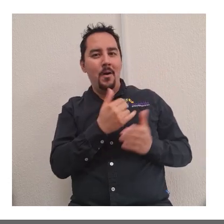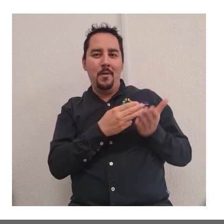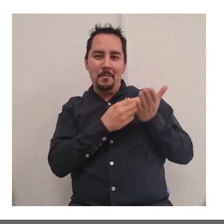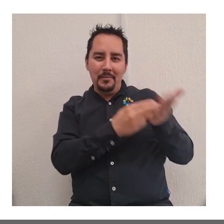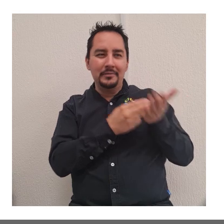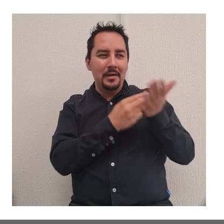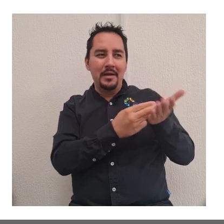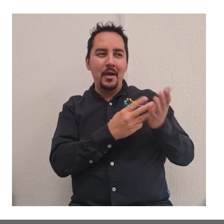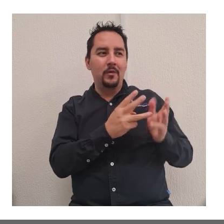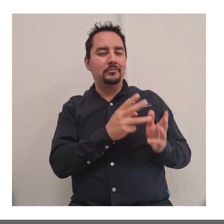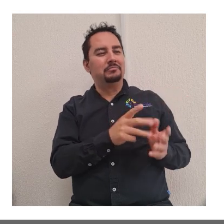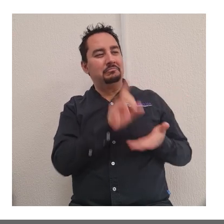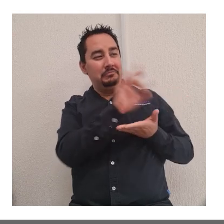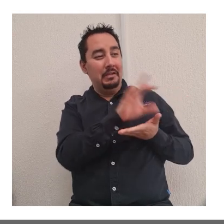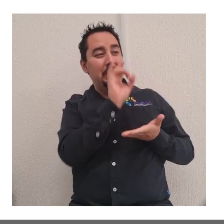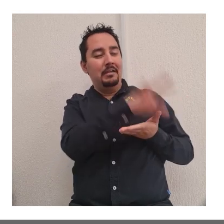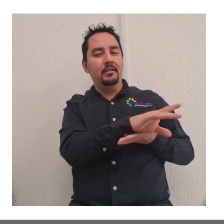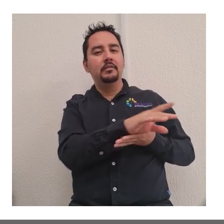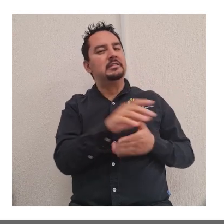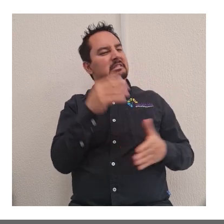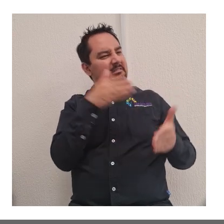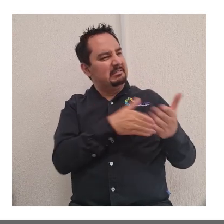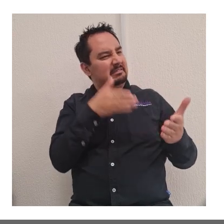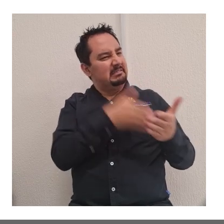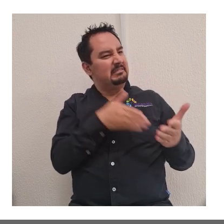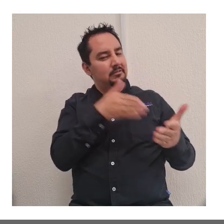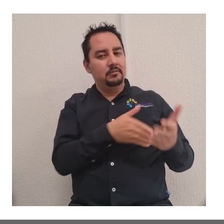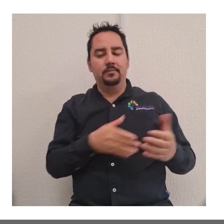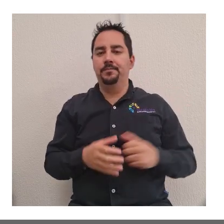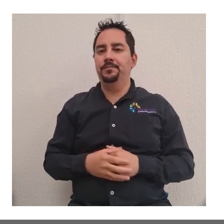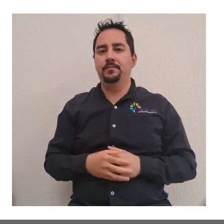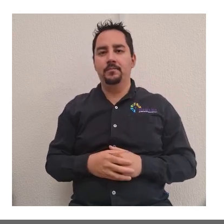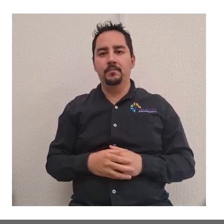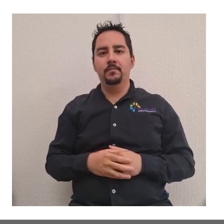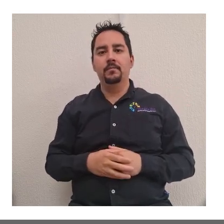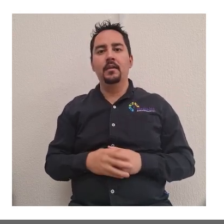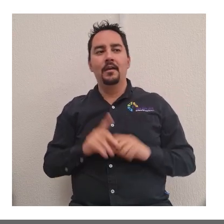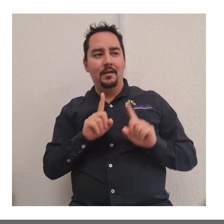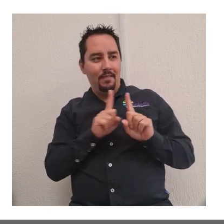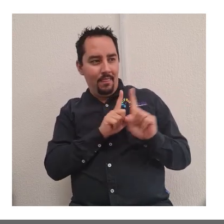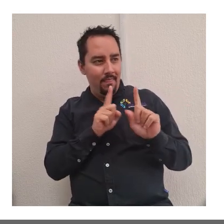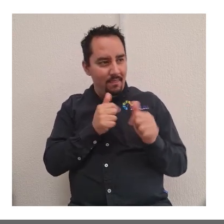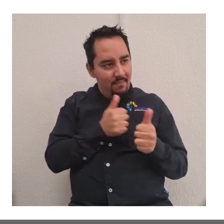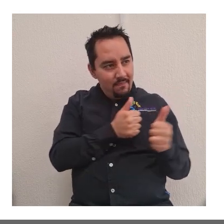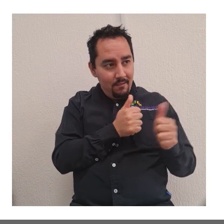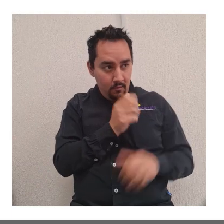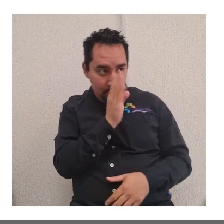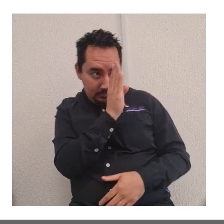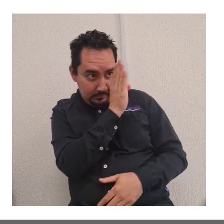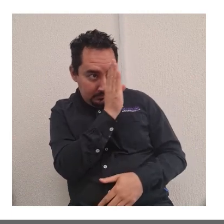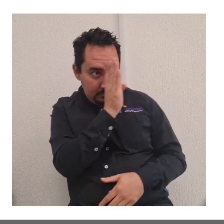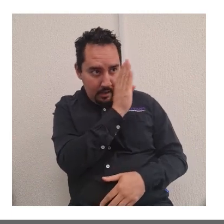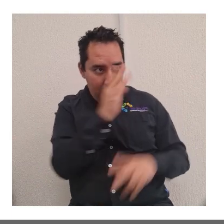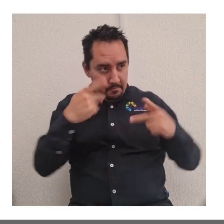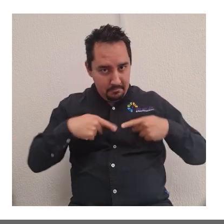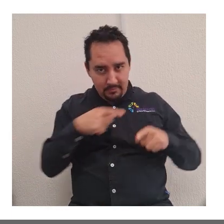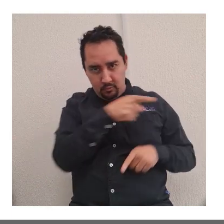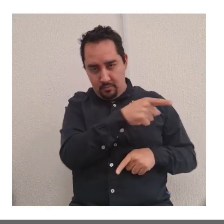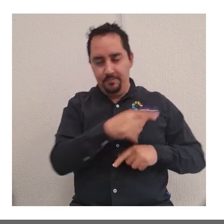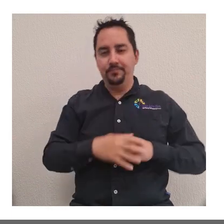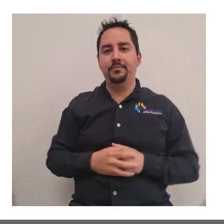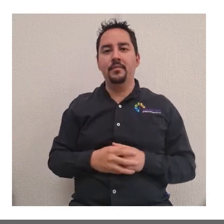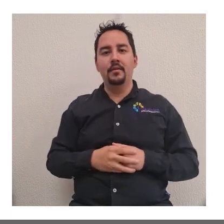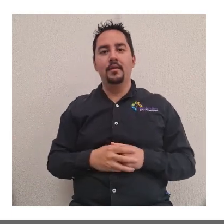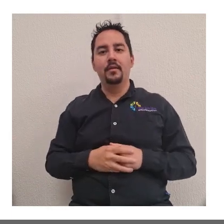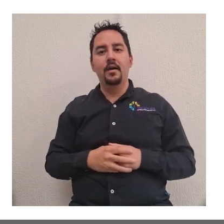mensajes electrónicos indeseables o insistentes. Seguir, perseguir o acechar a una persona.